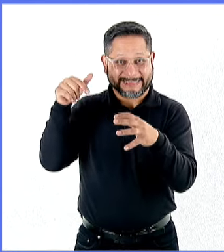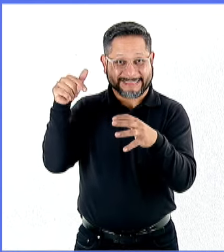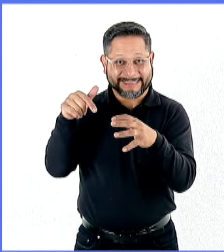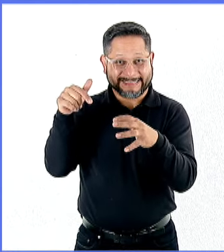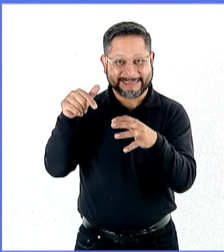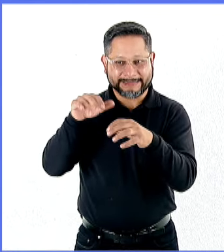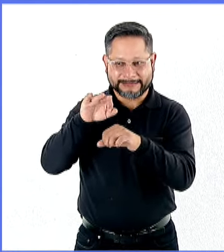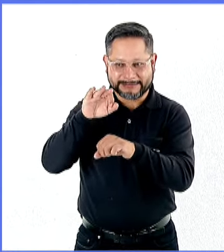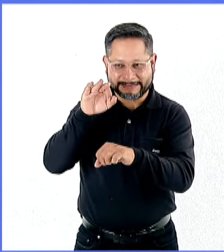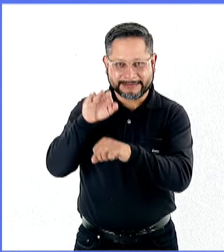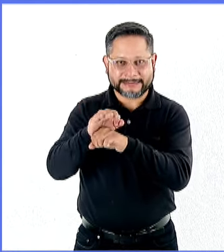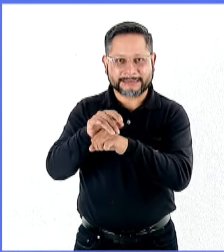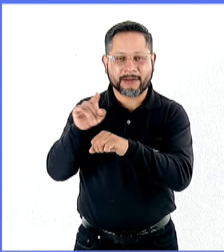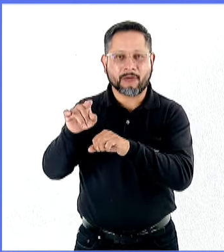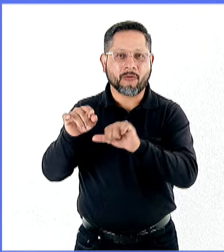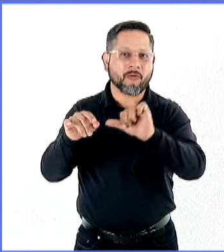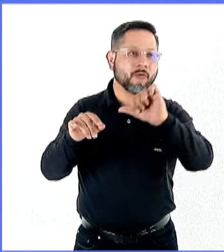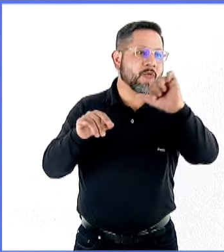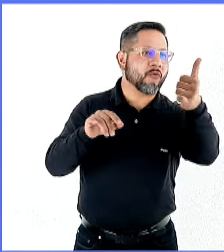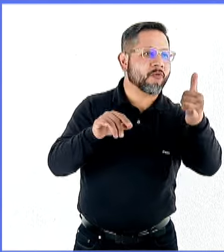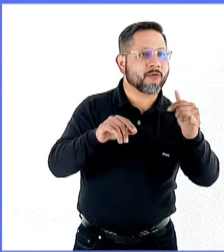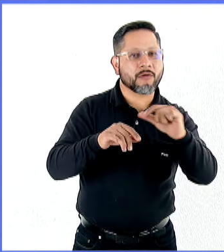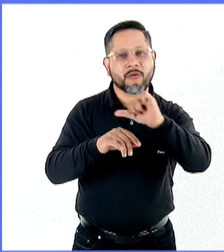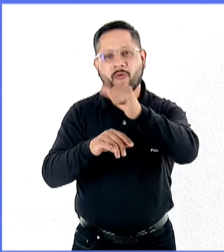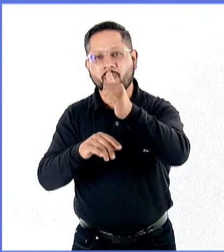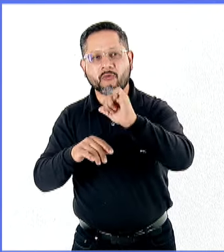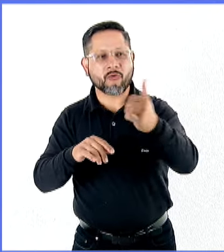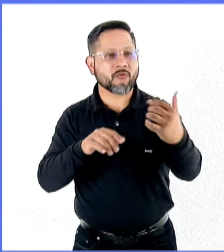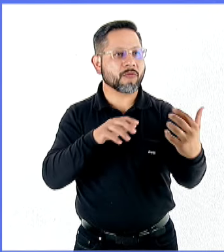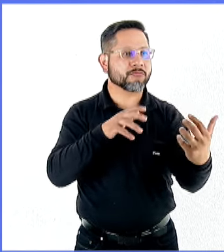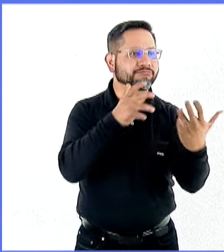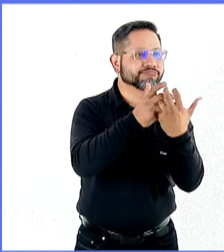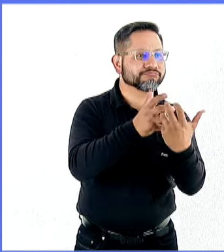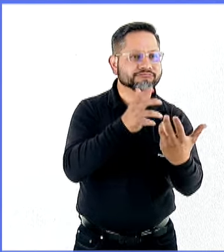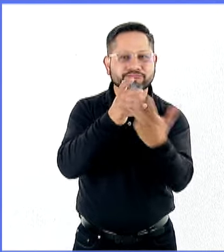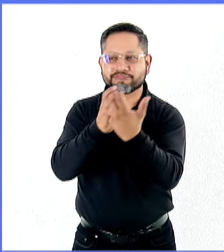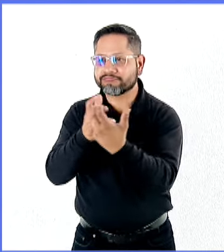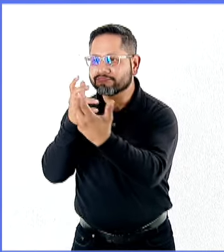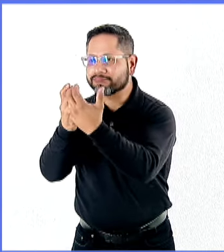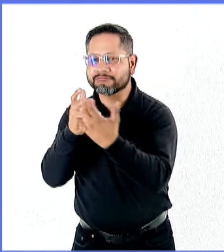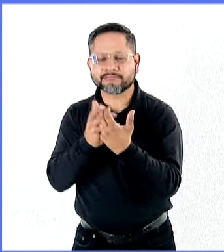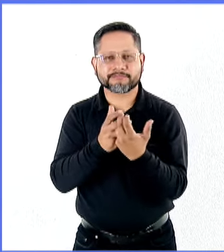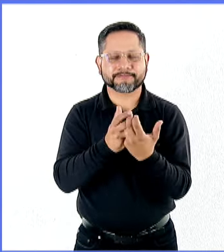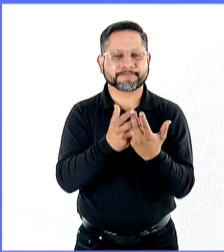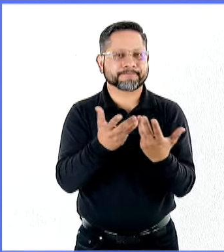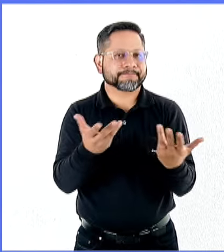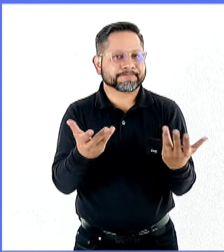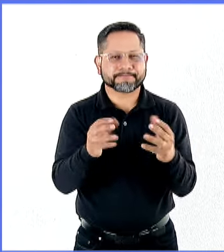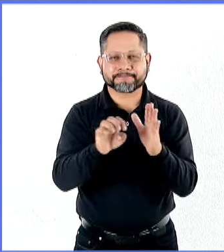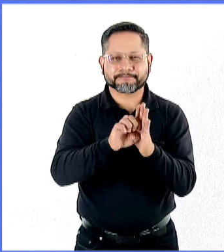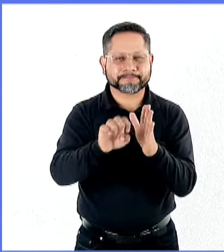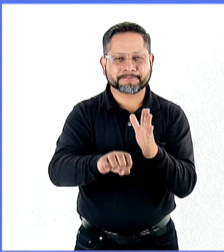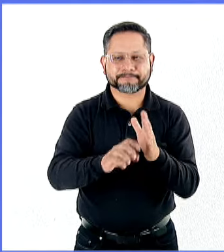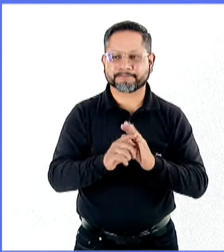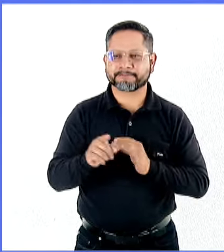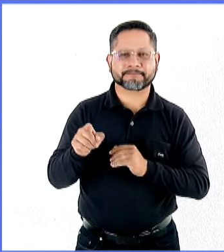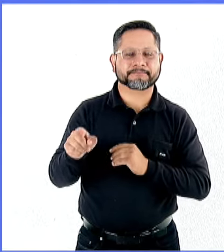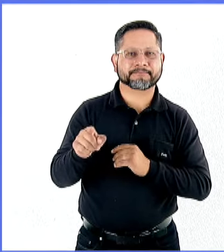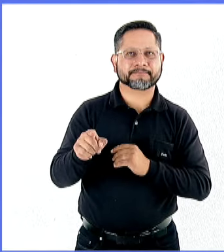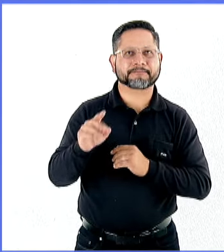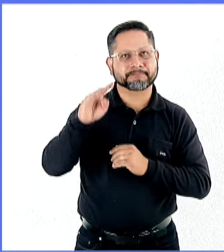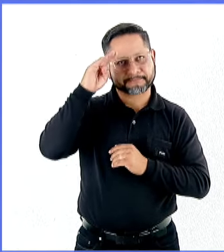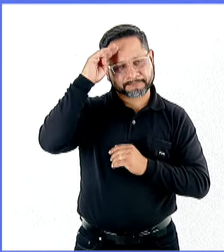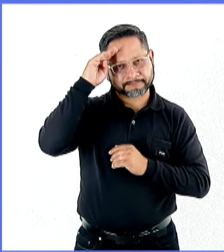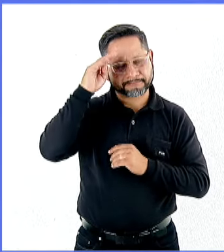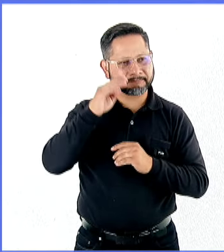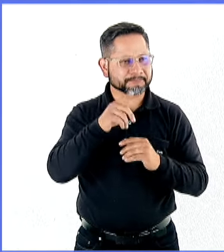puedan incorporarse con el resto de la estructura económica del país, o sea, que se puedan ya no solamente pensar en términos de un